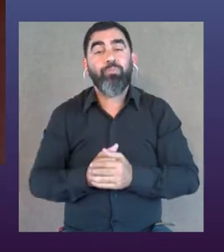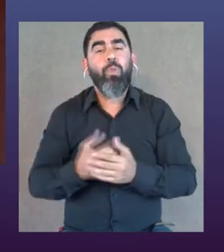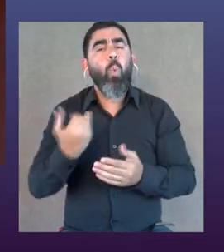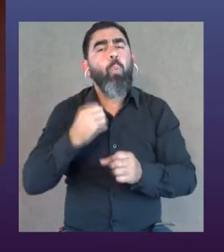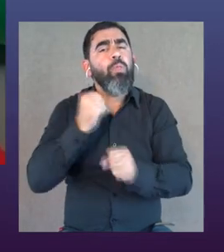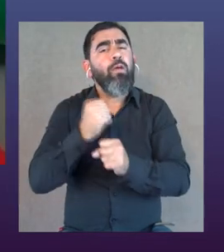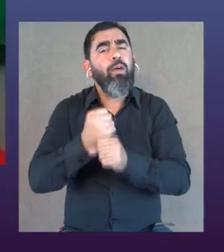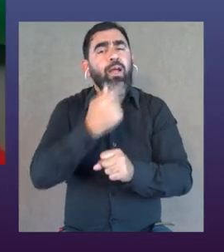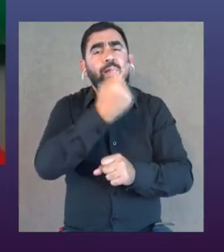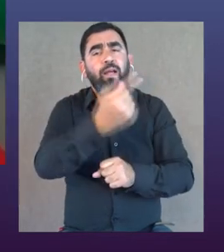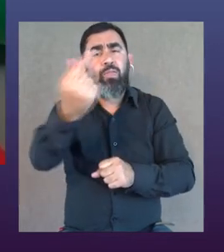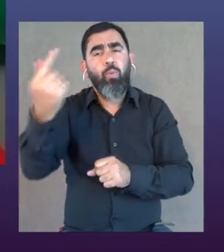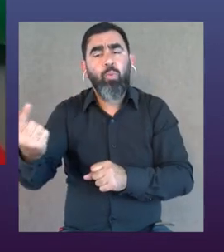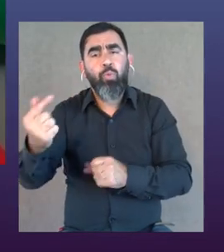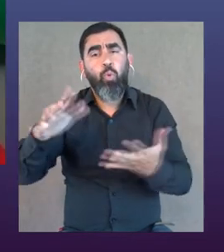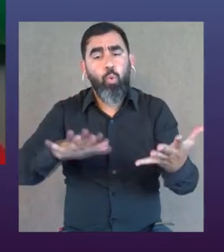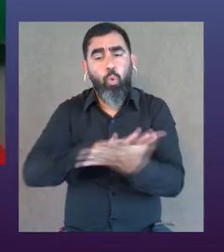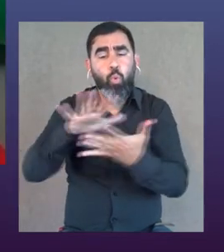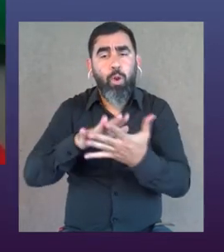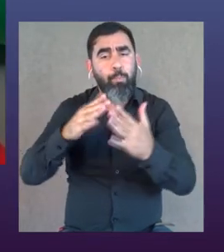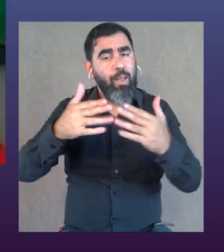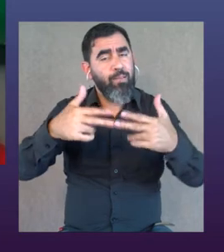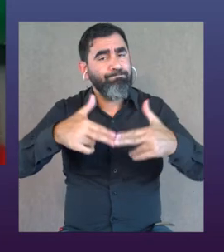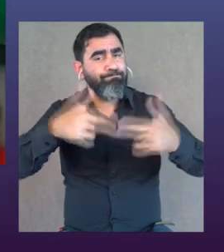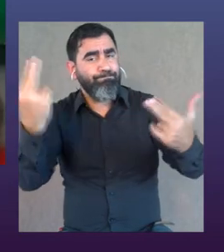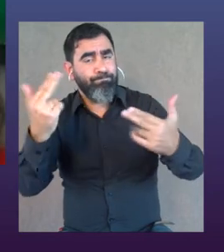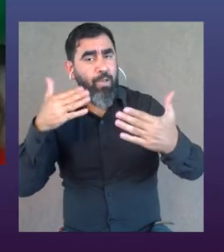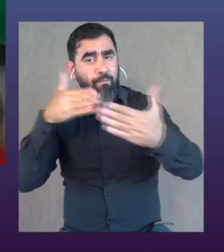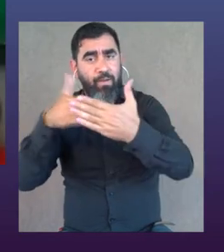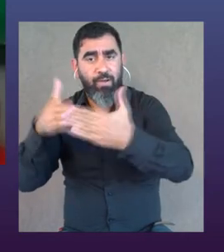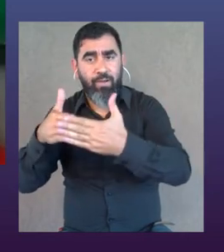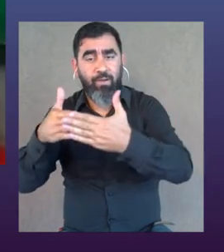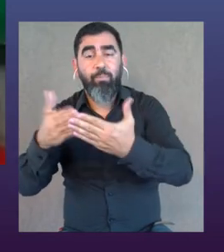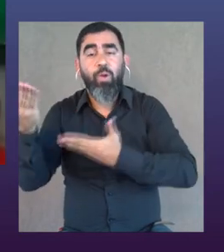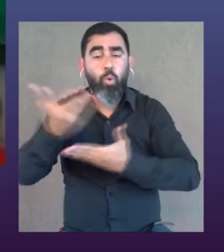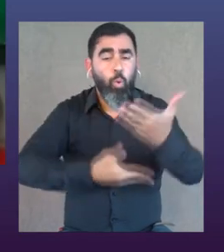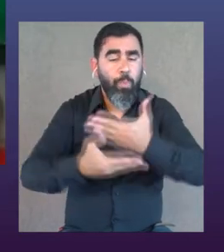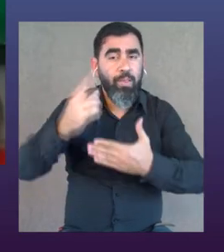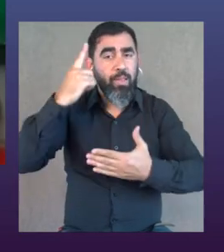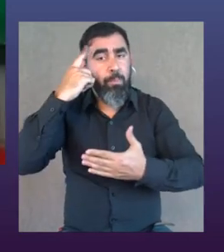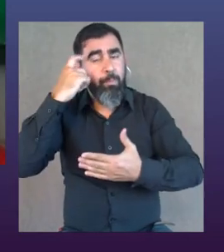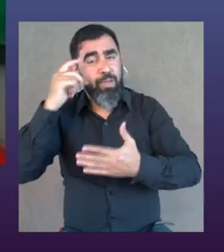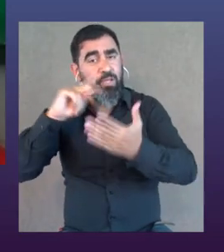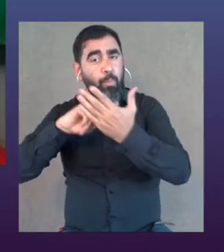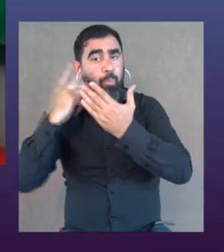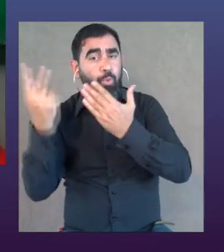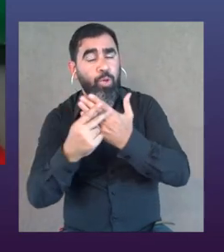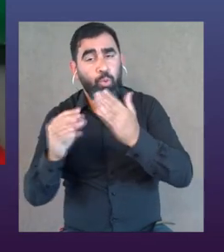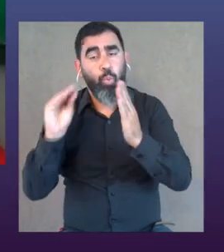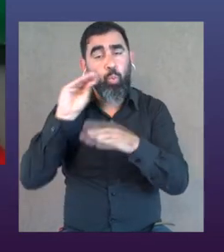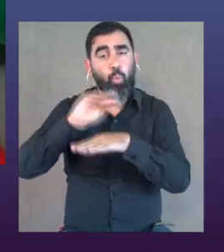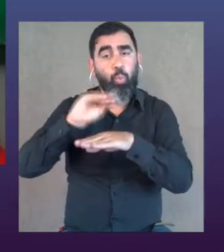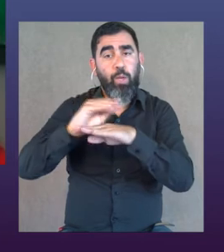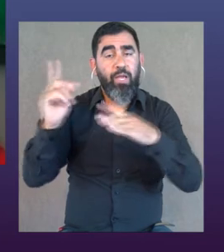próxima pregunta. ¿Cómo trabaja cada una de ustedes su lugar para derribar estas barreras? Las invitamos a compartir sus experiencias de